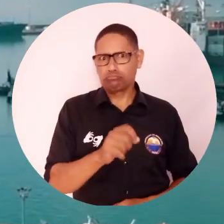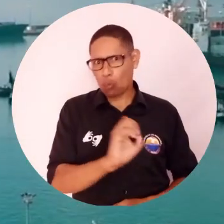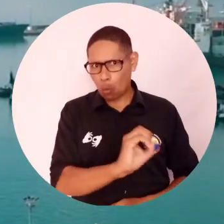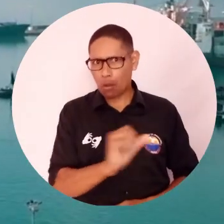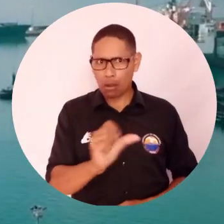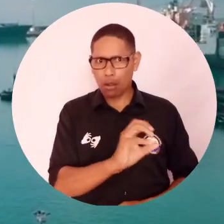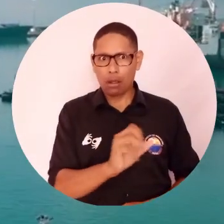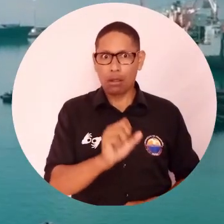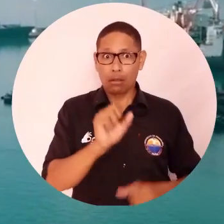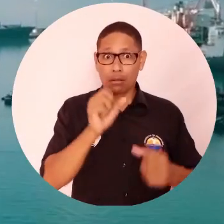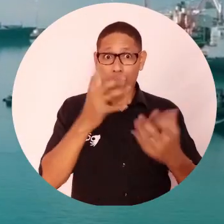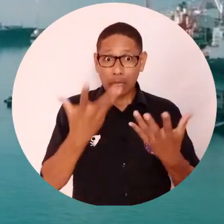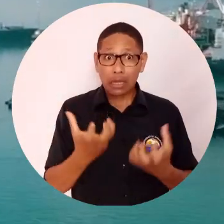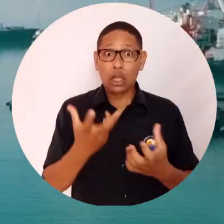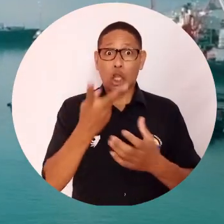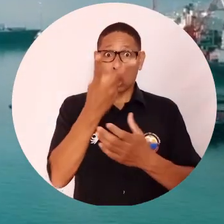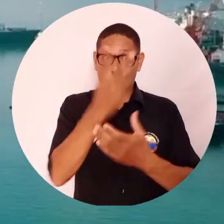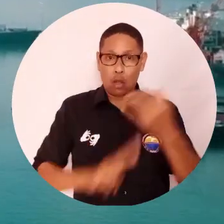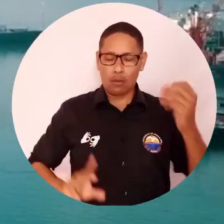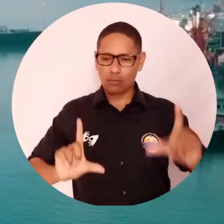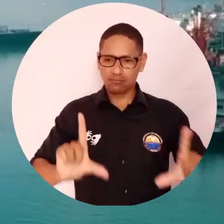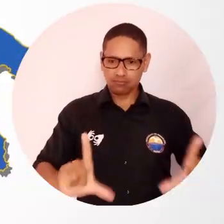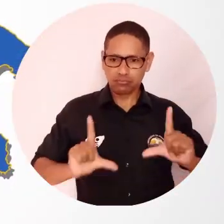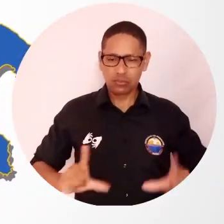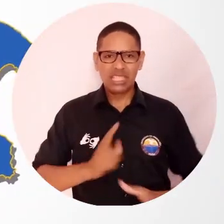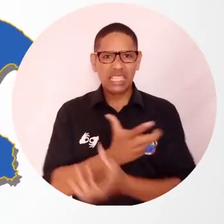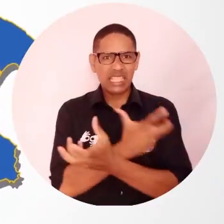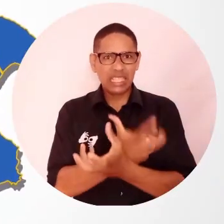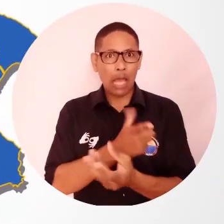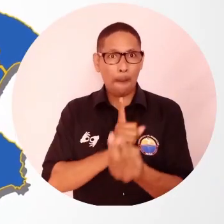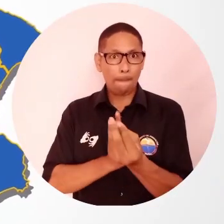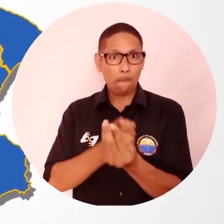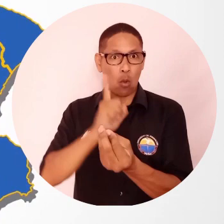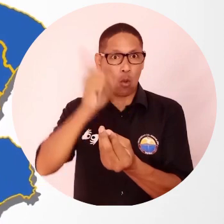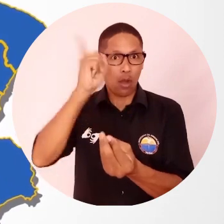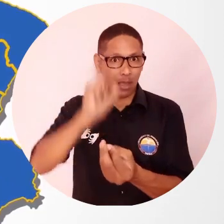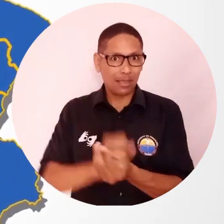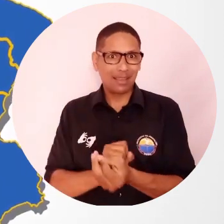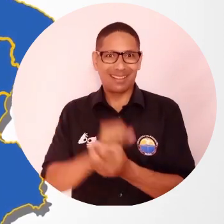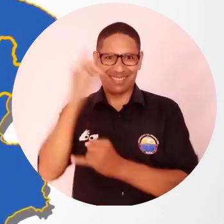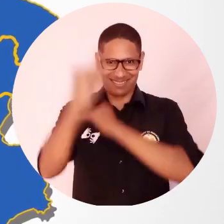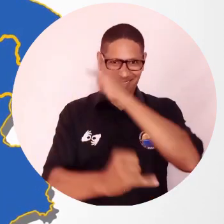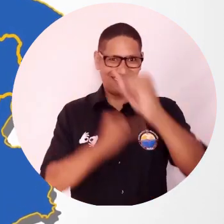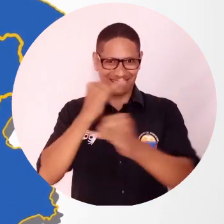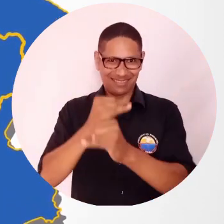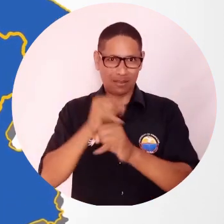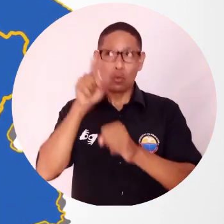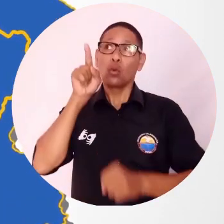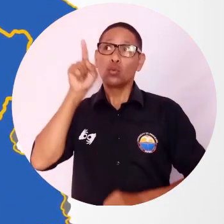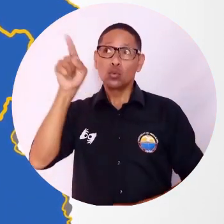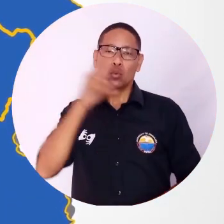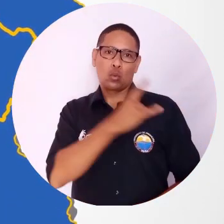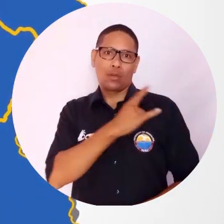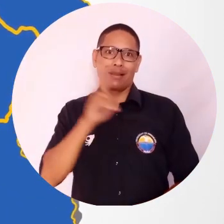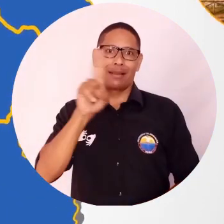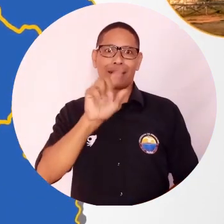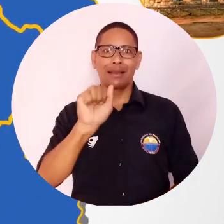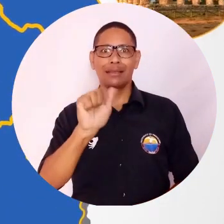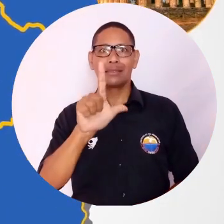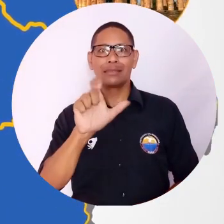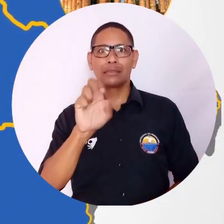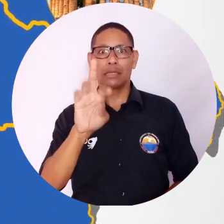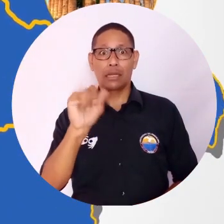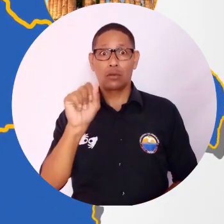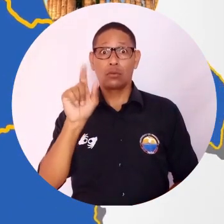también podrán obtener una doble titulación en Ciencia Política y Relaciones Internacionales de la Universidad de Salerno. Esto